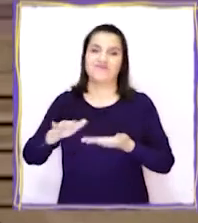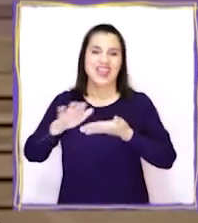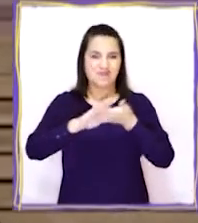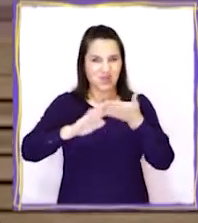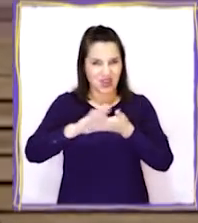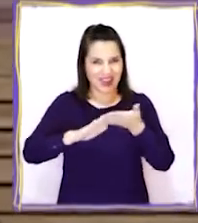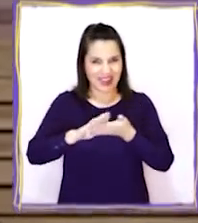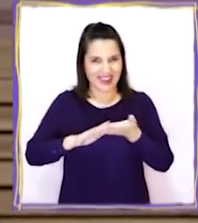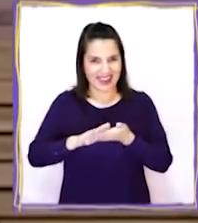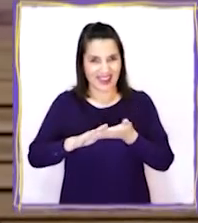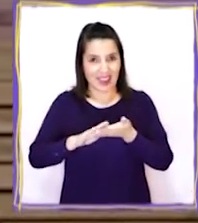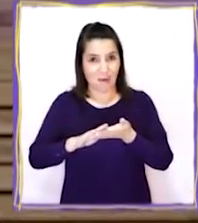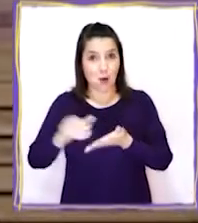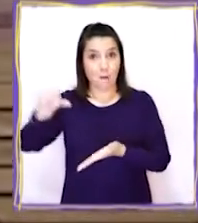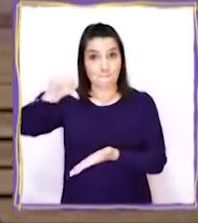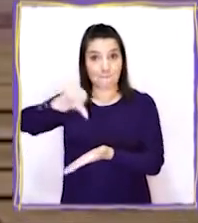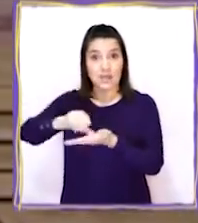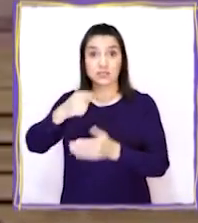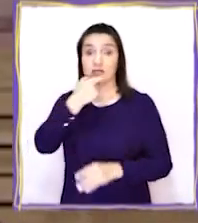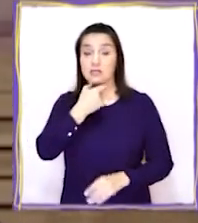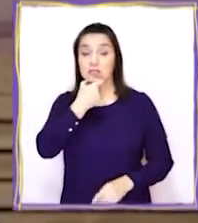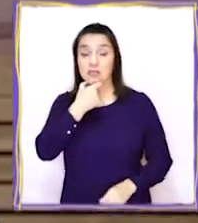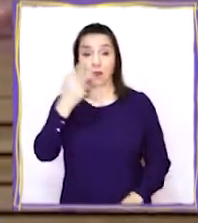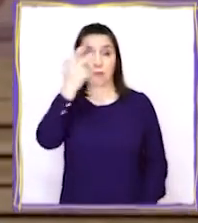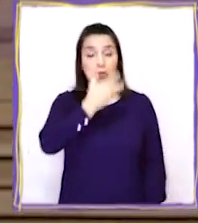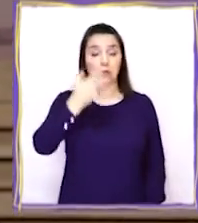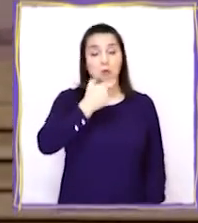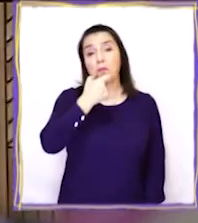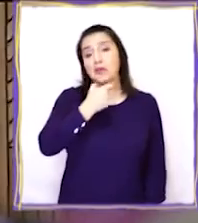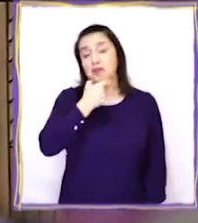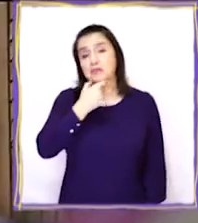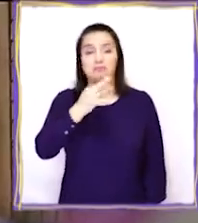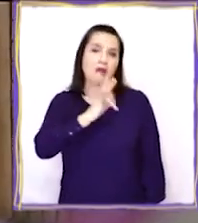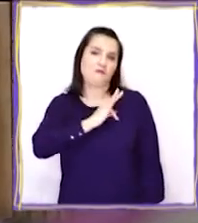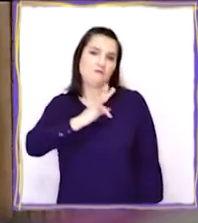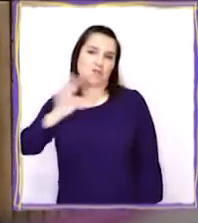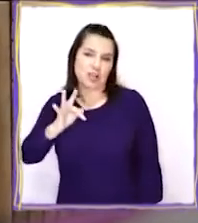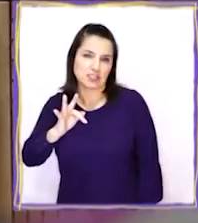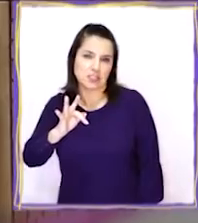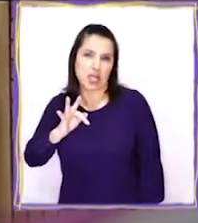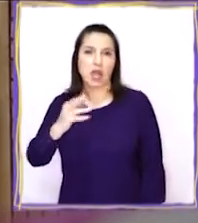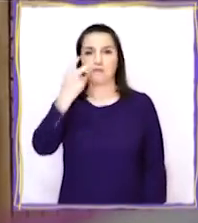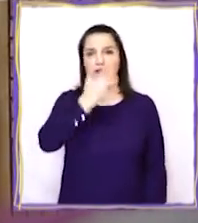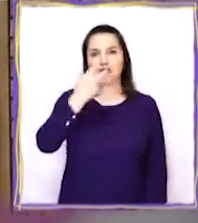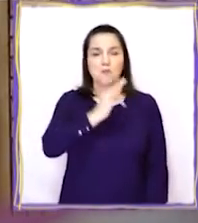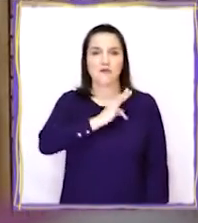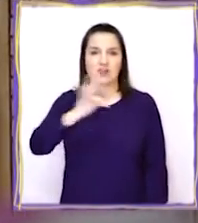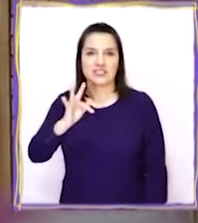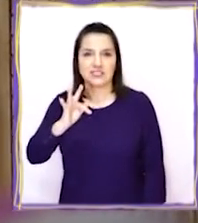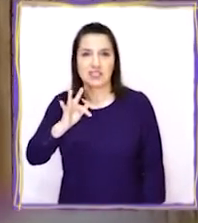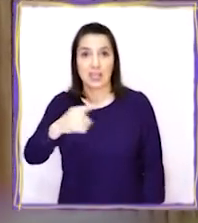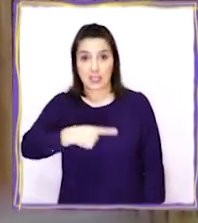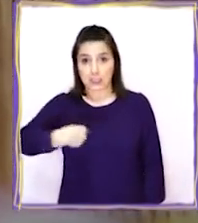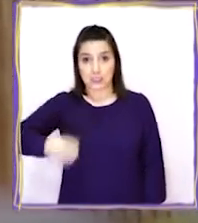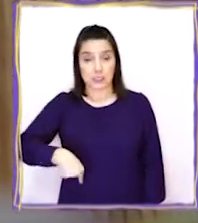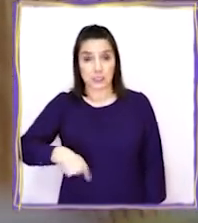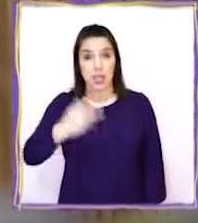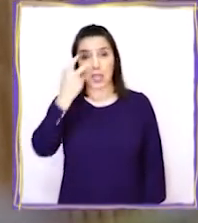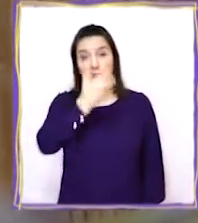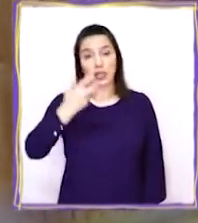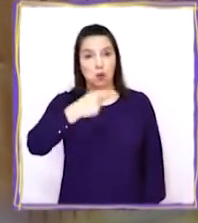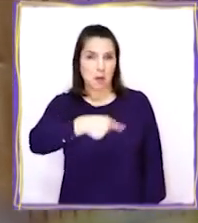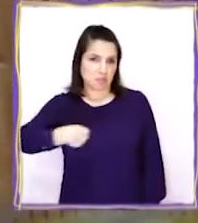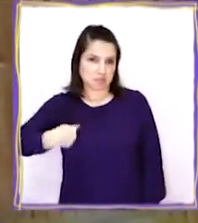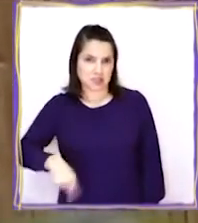Por ejemplo, en Inglaterra se habla inglés, en Francia, francés, en China, chino,